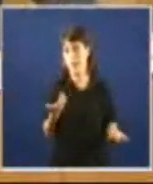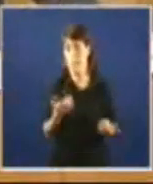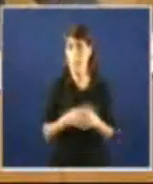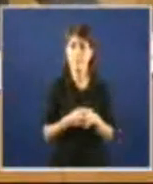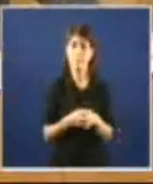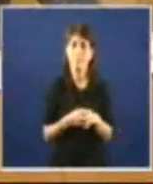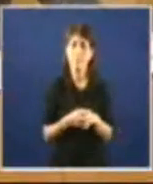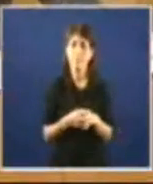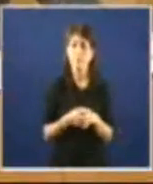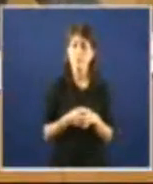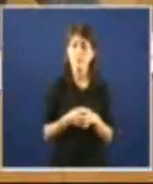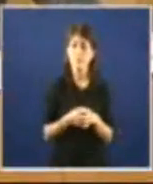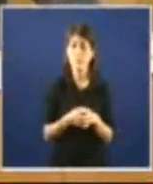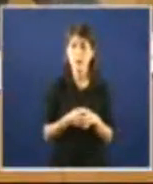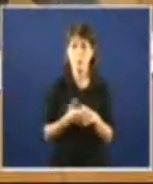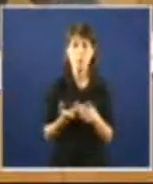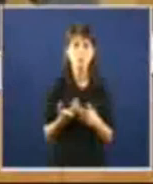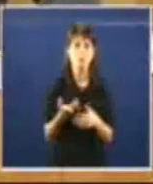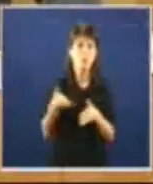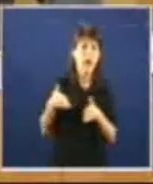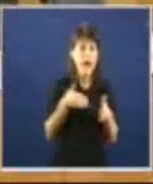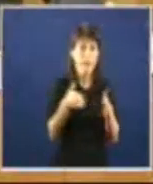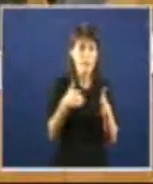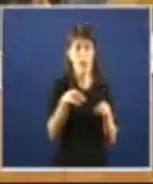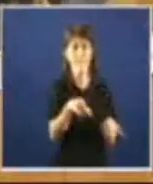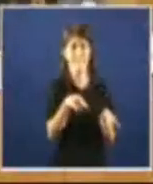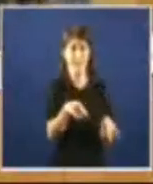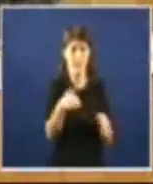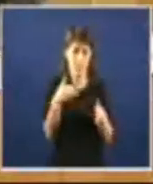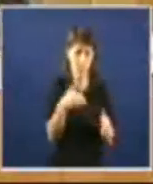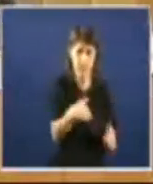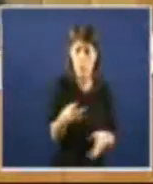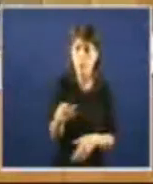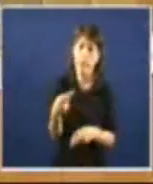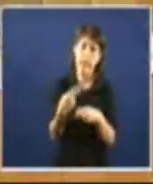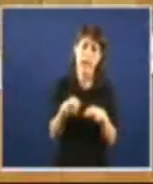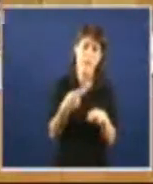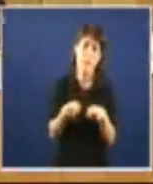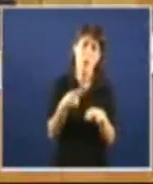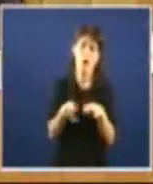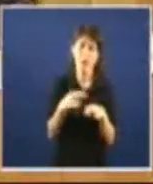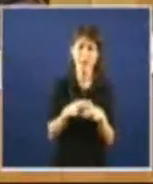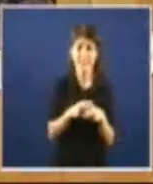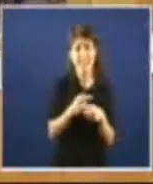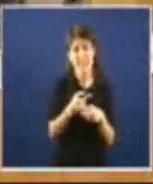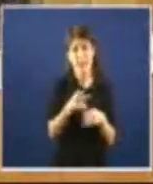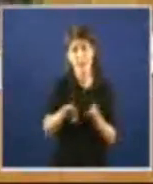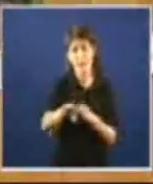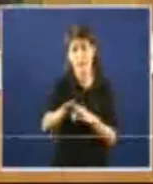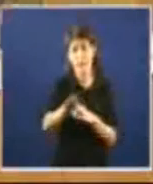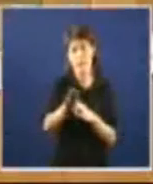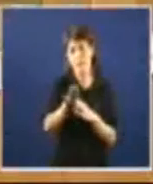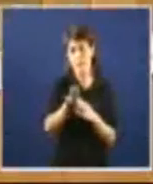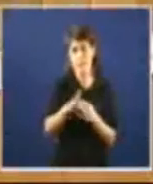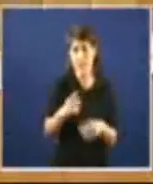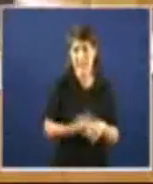denomina metafóricamente o camiño cara ao inferno no que afondan as políticas ultraliberais impostas na UE pola famosa troika agora falan de